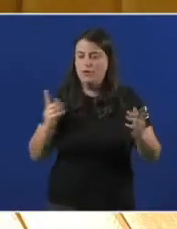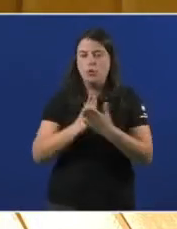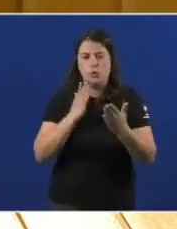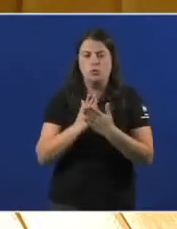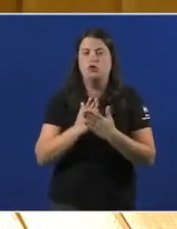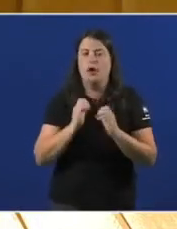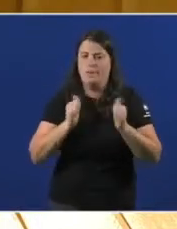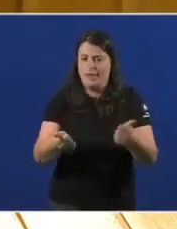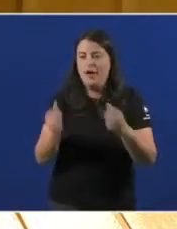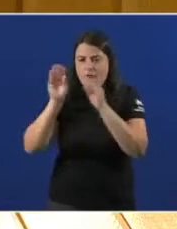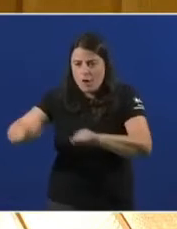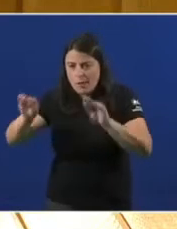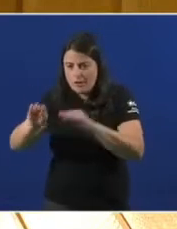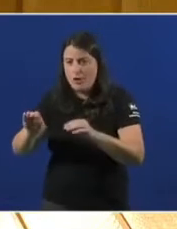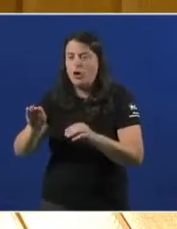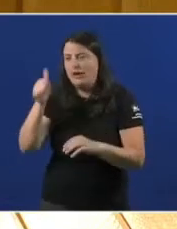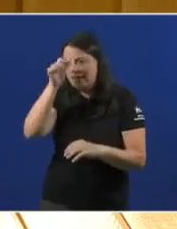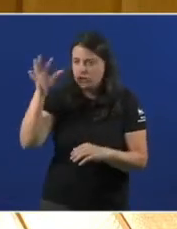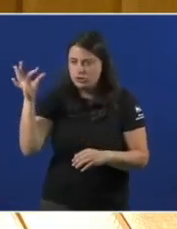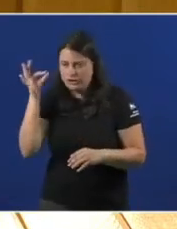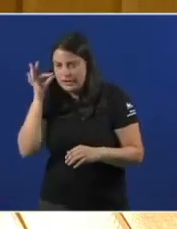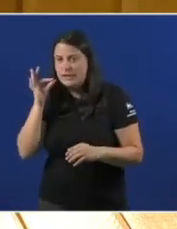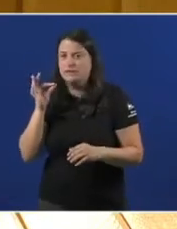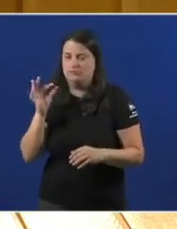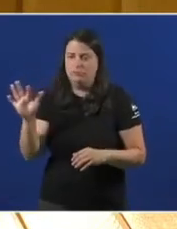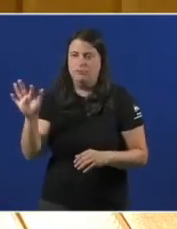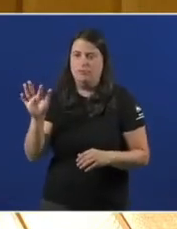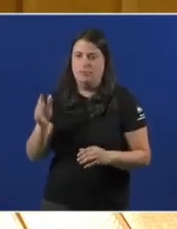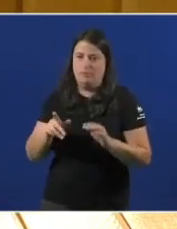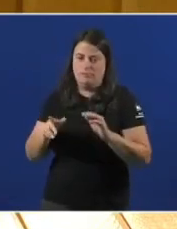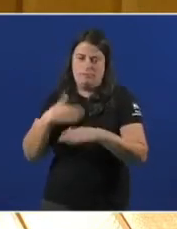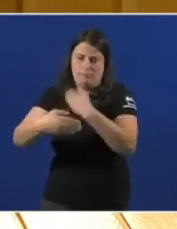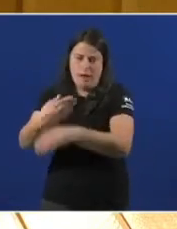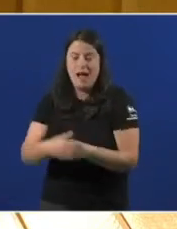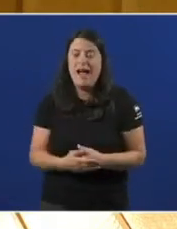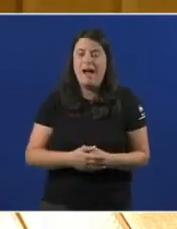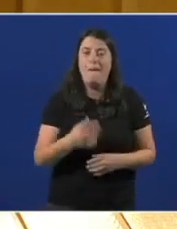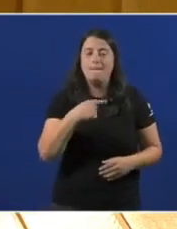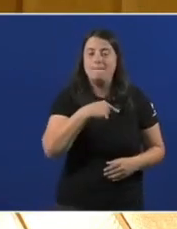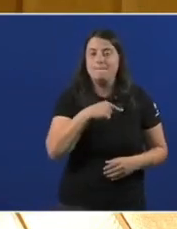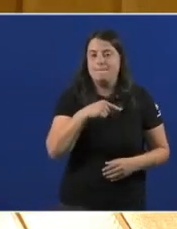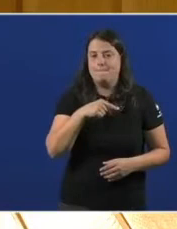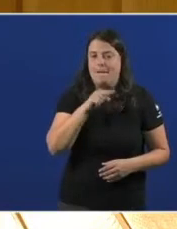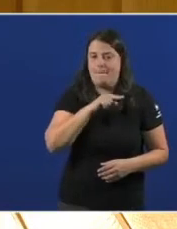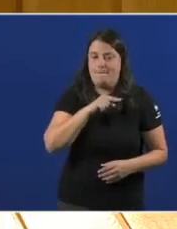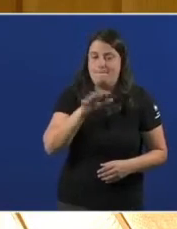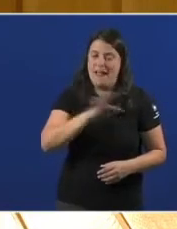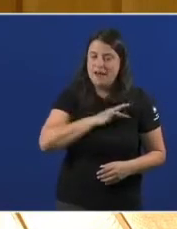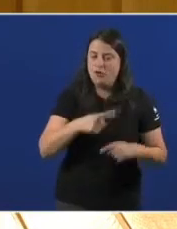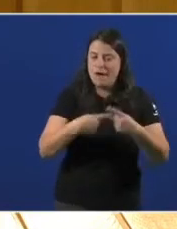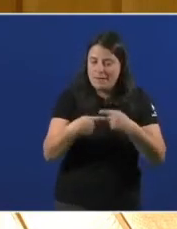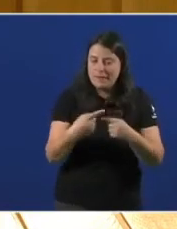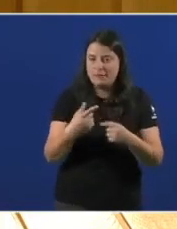formación dos nosos nenos e nenas. O mérito é das familias que fixeron malabarismos para conciliar,